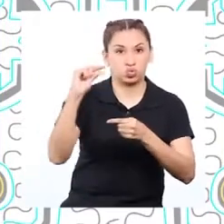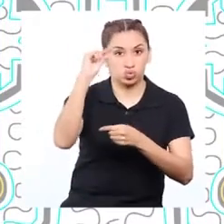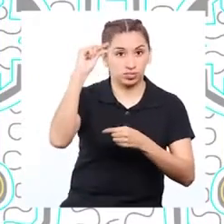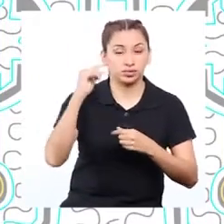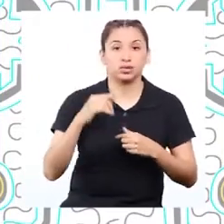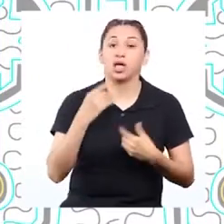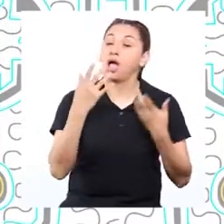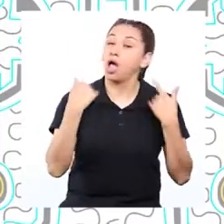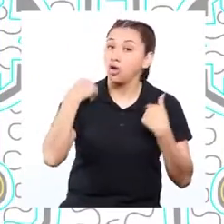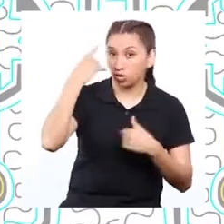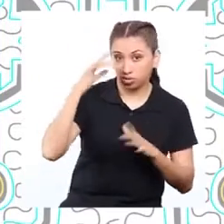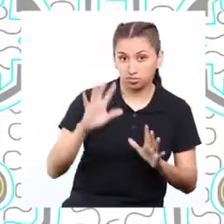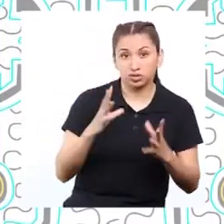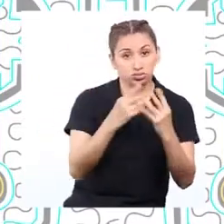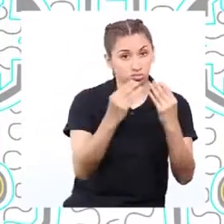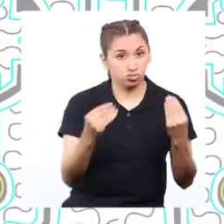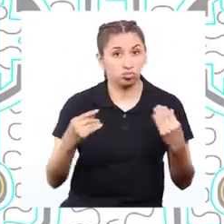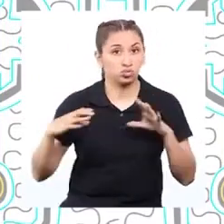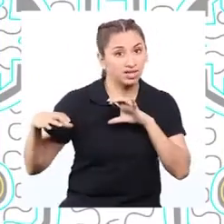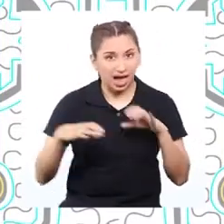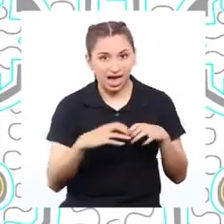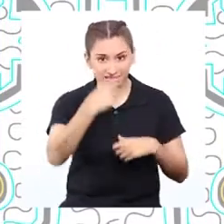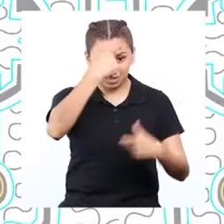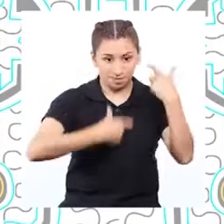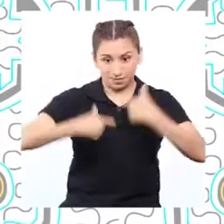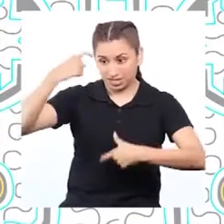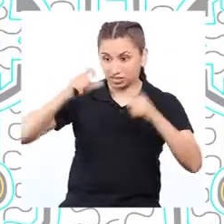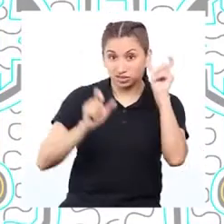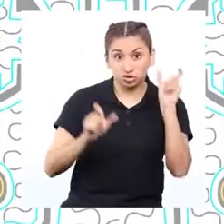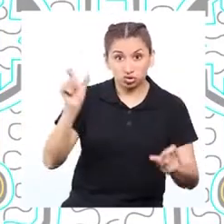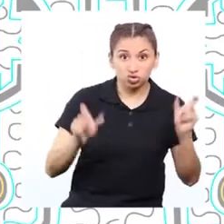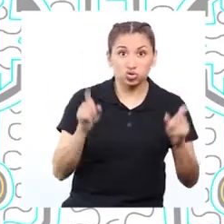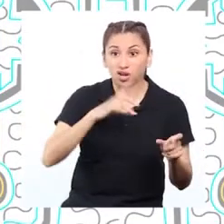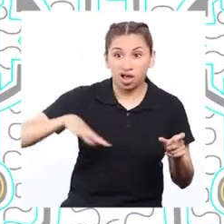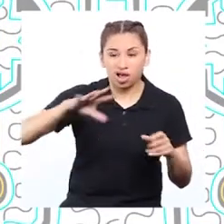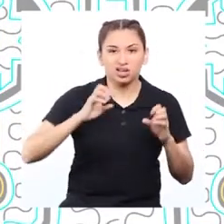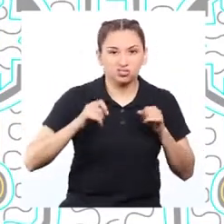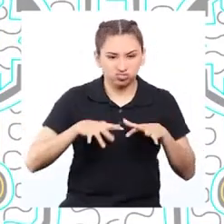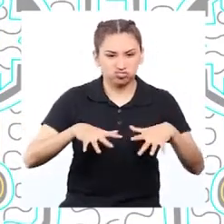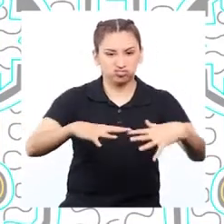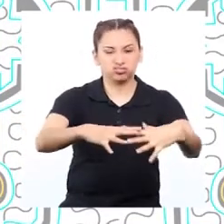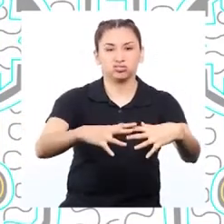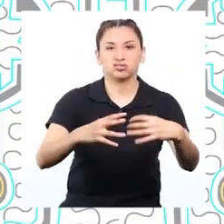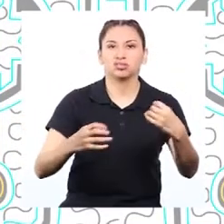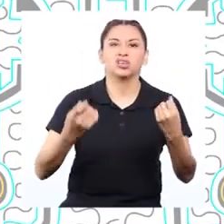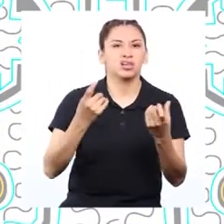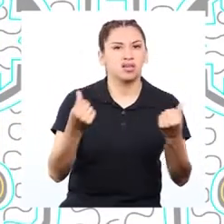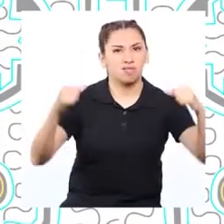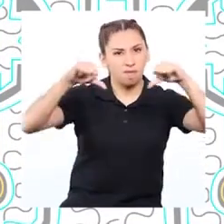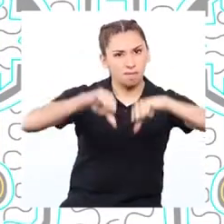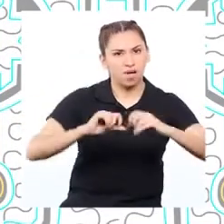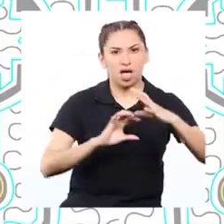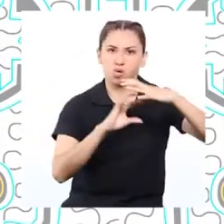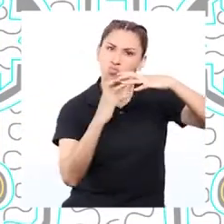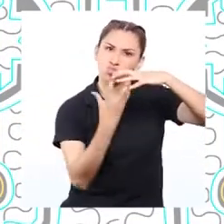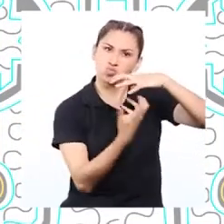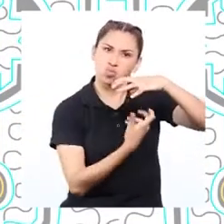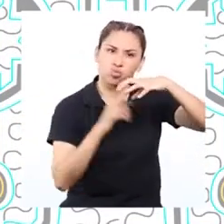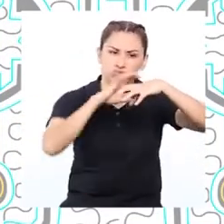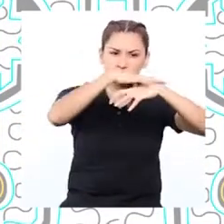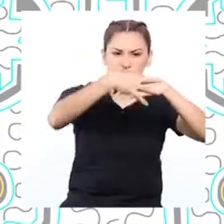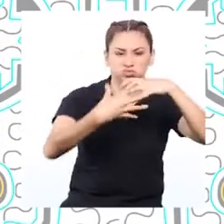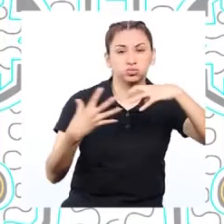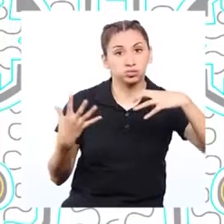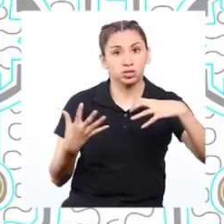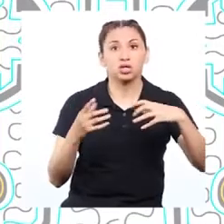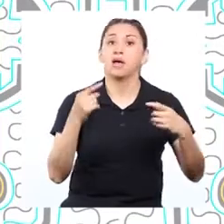si nos damos cuenta, muchas de las acciones que hacemos los seres humanos afectan el futuro de nuestro planeta. Pero creo que